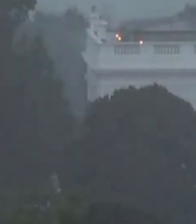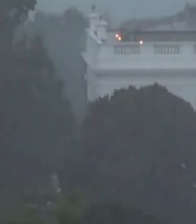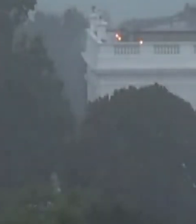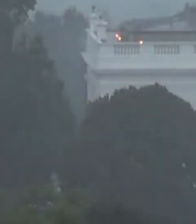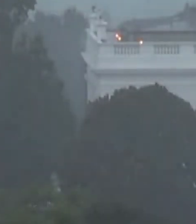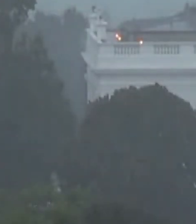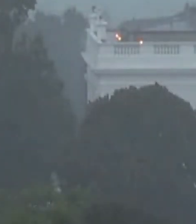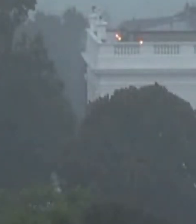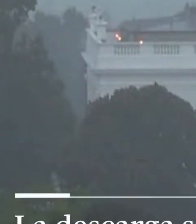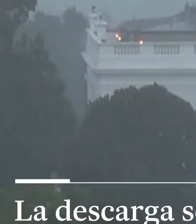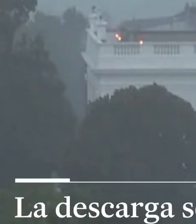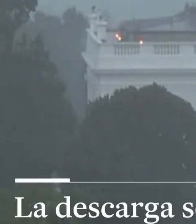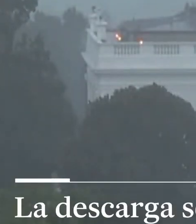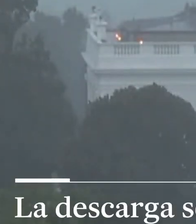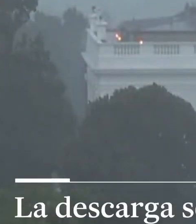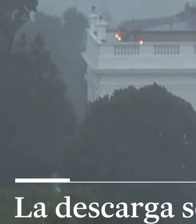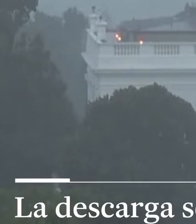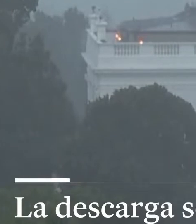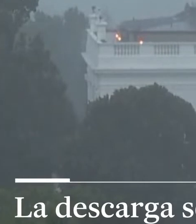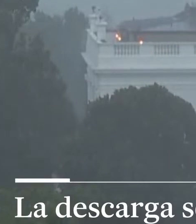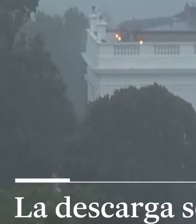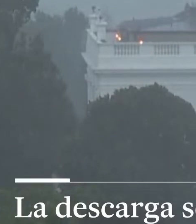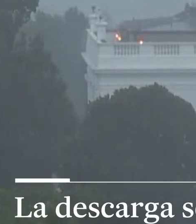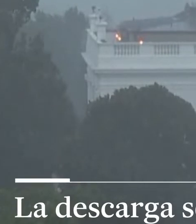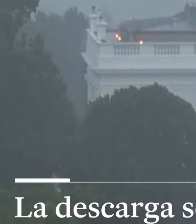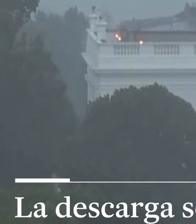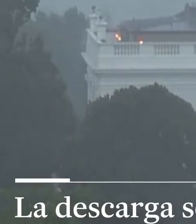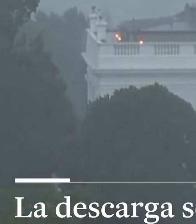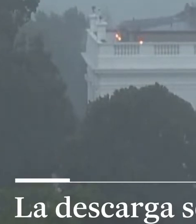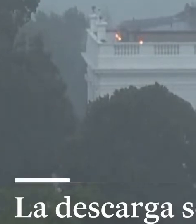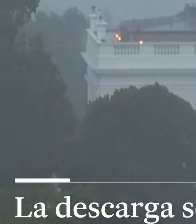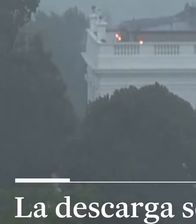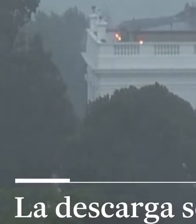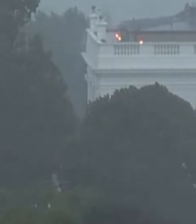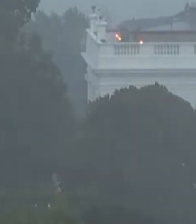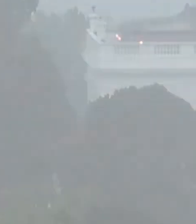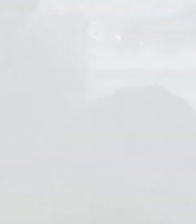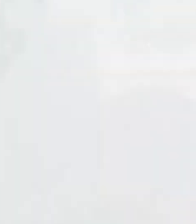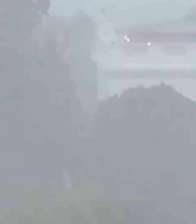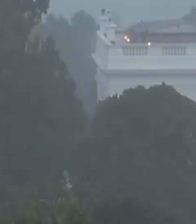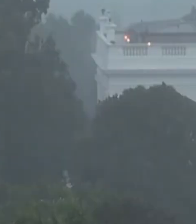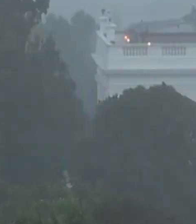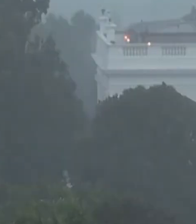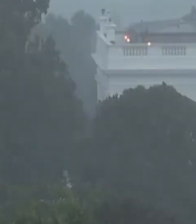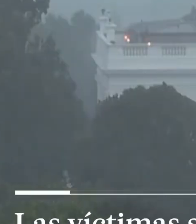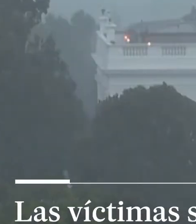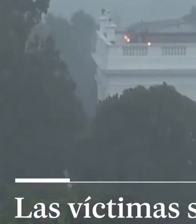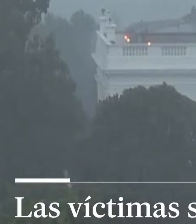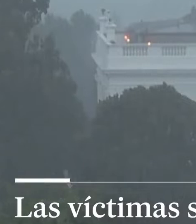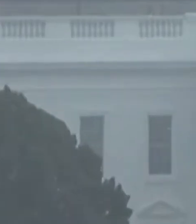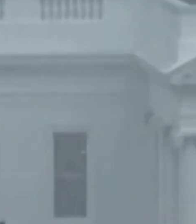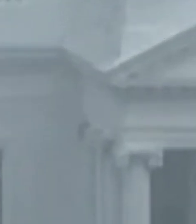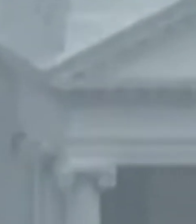de la Casa Blanca es un aviso. Y a estos gobiernos que continuamente están lanzando